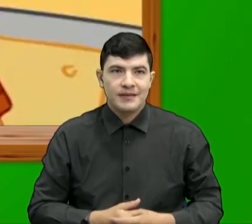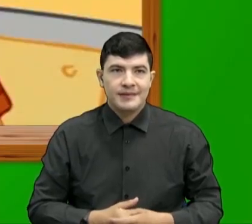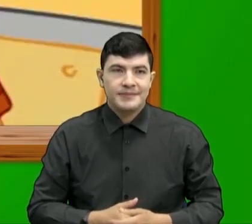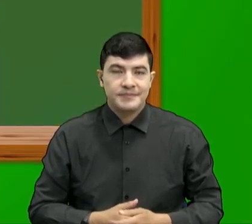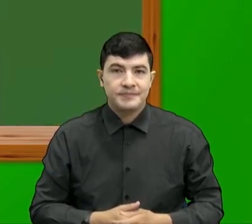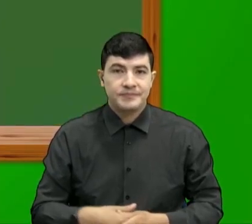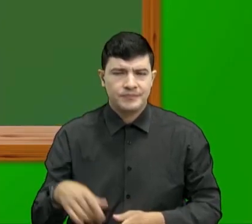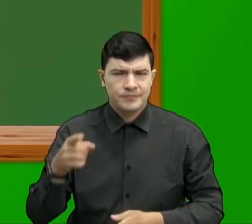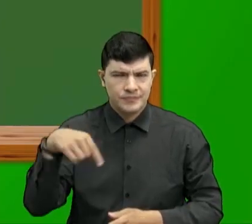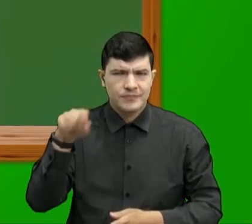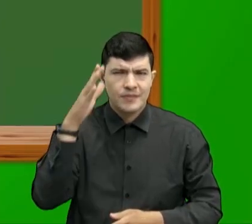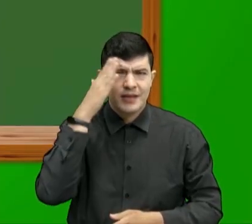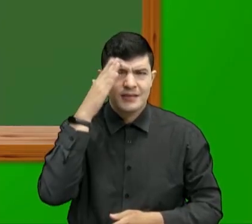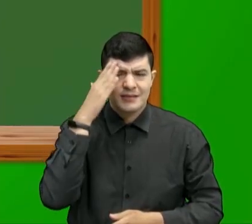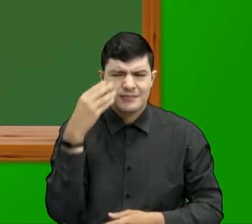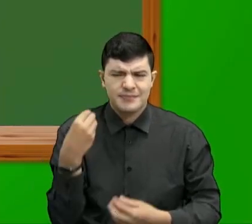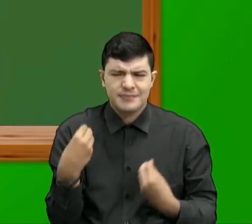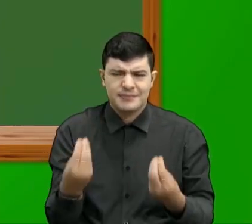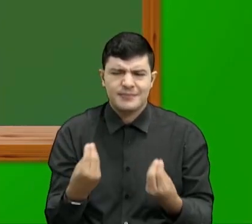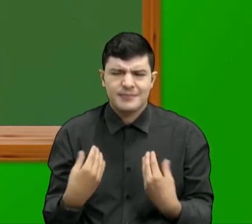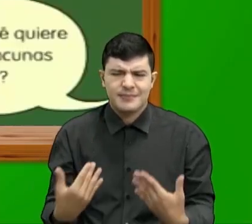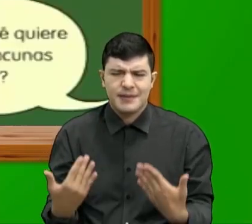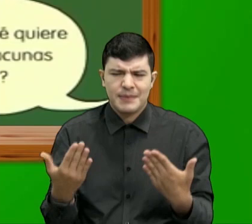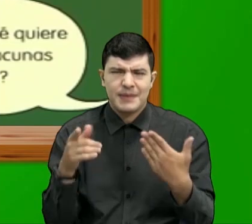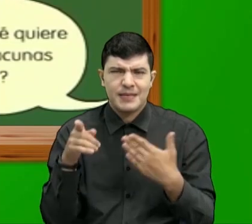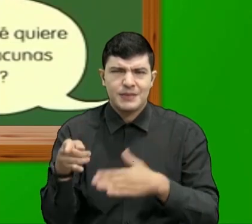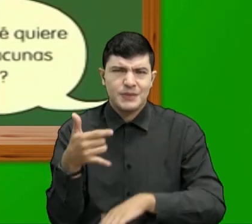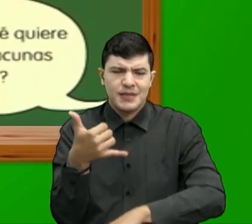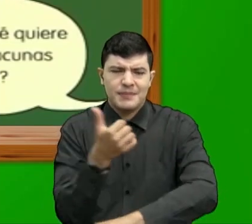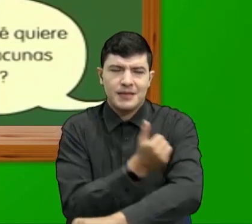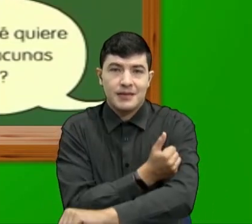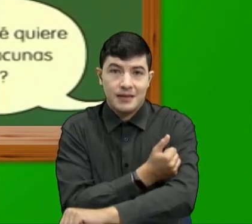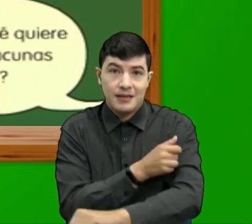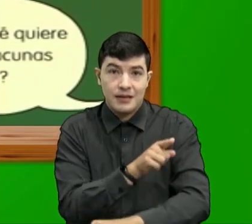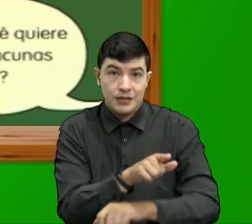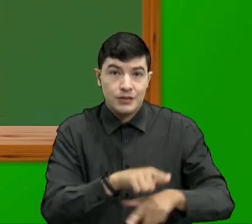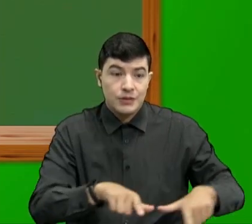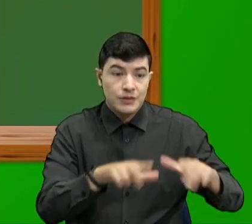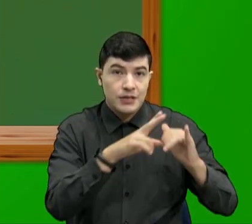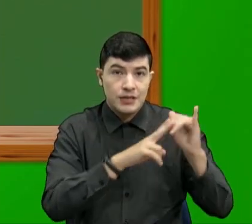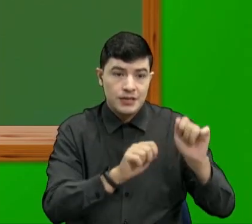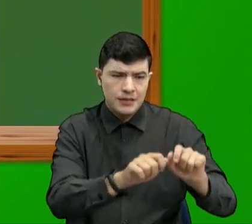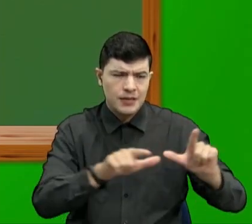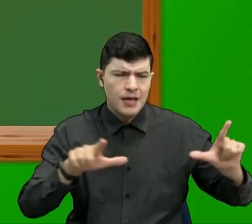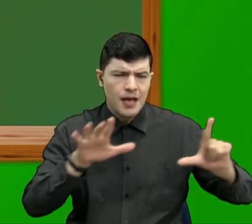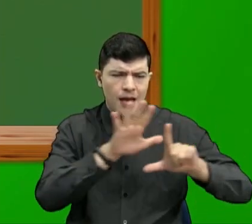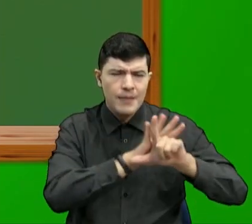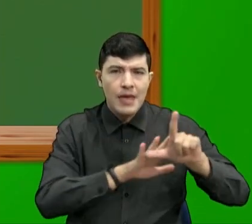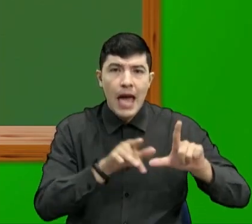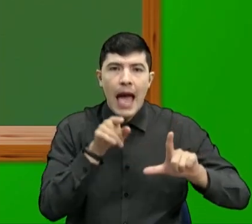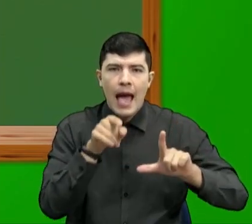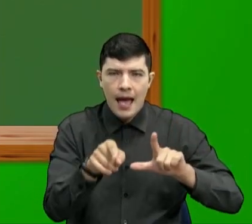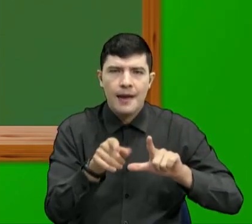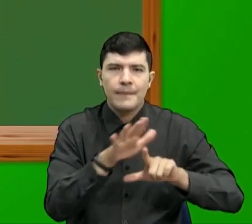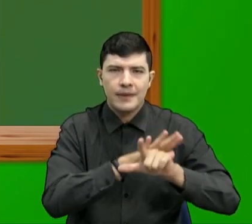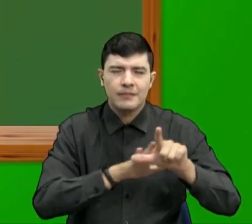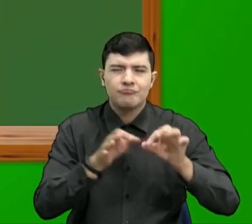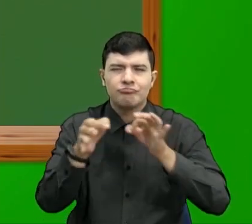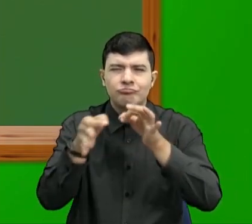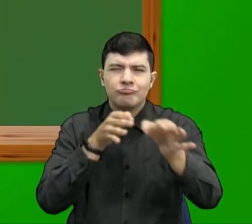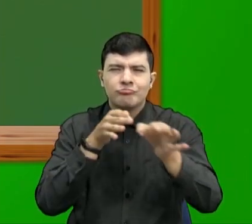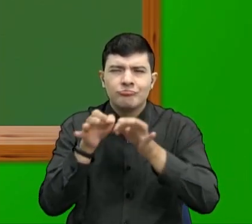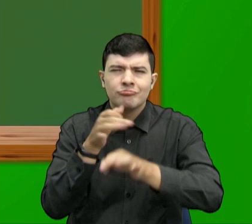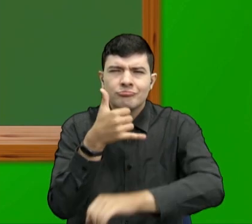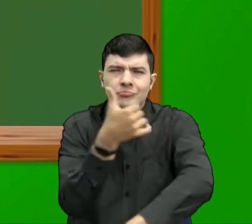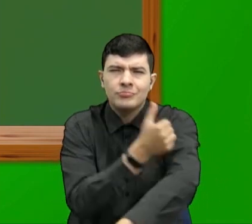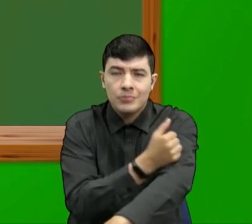¿Sabes para qué sirven las vacunas? En el canal Aula365 Los Creadores te explican cómo estas te